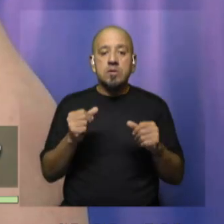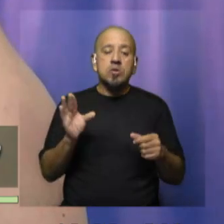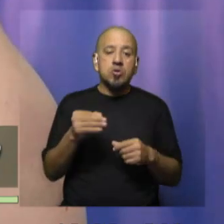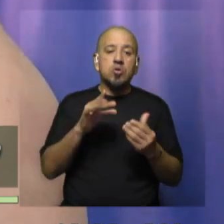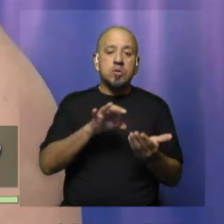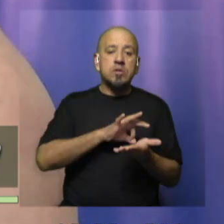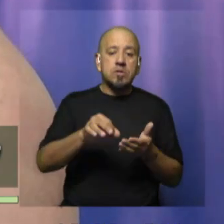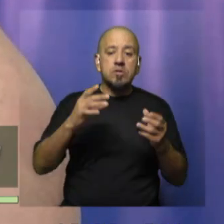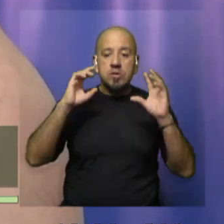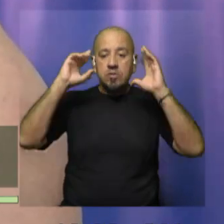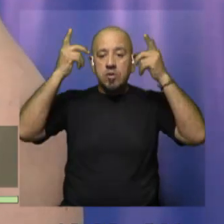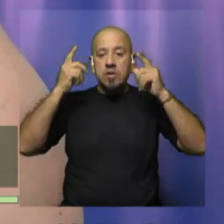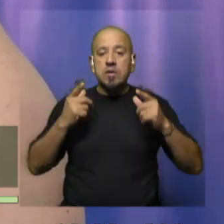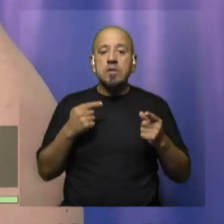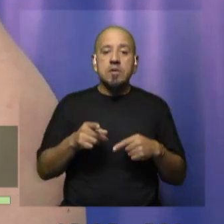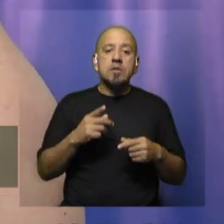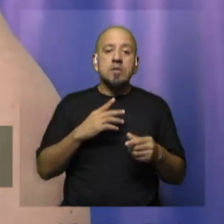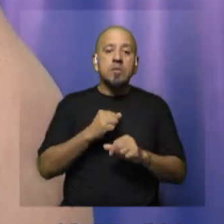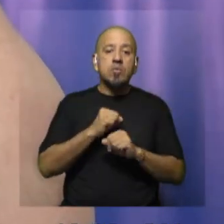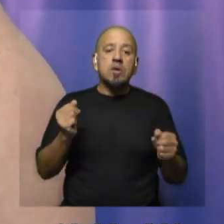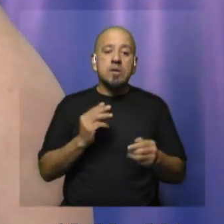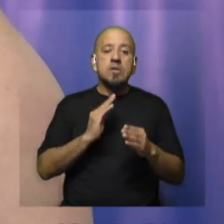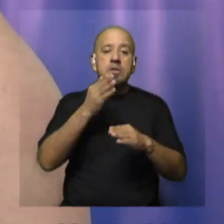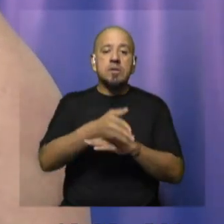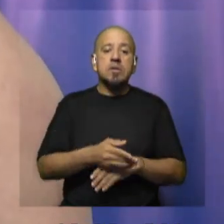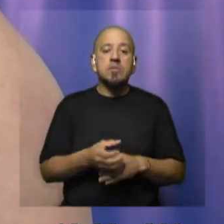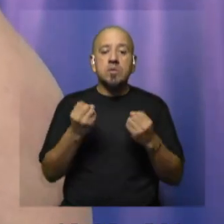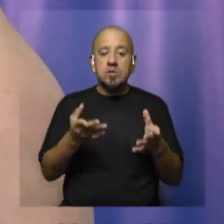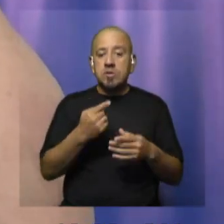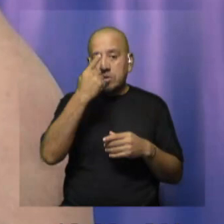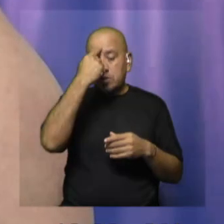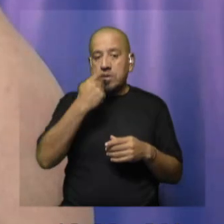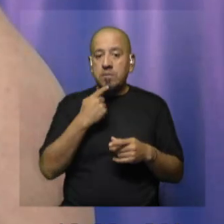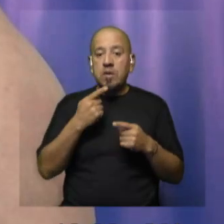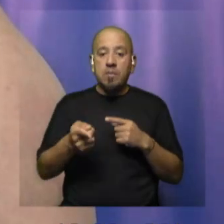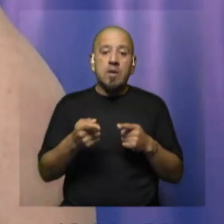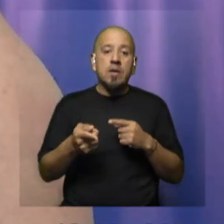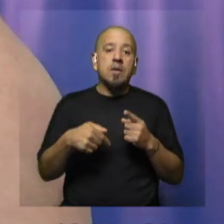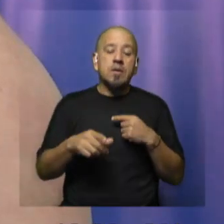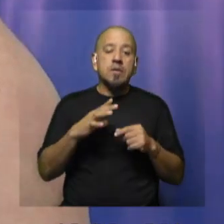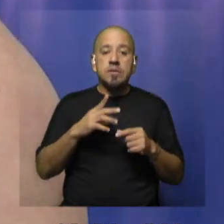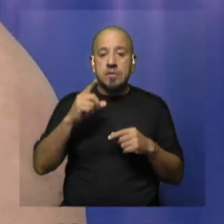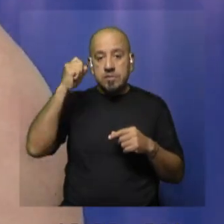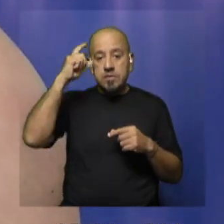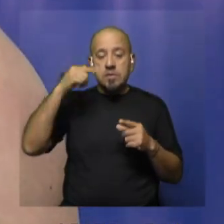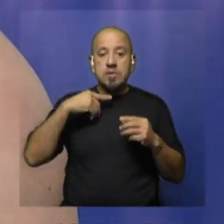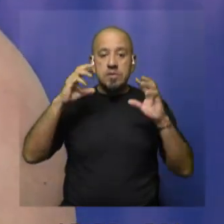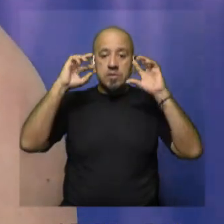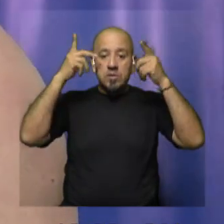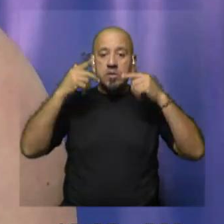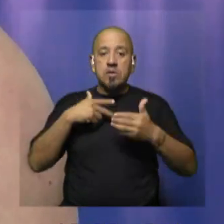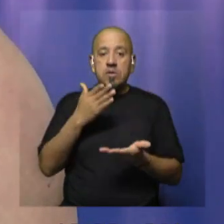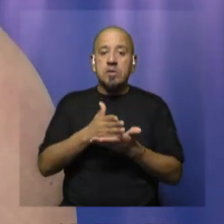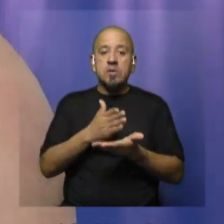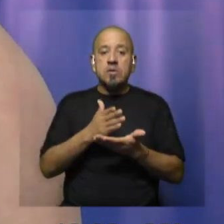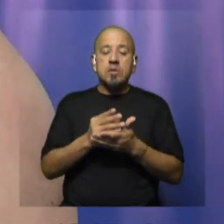violencia y de la sociedad en general sean accesibles. Por eso las mismas operadoras que trabajan y que se forman y se capacitan el tema de violencia, que asesoran a